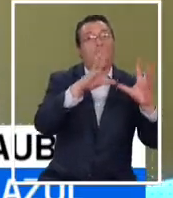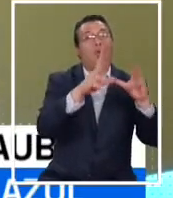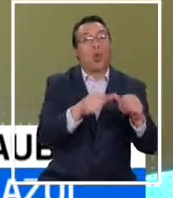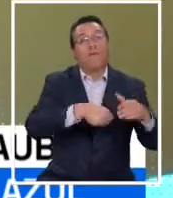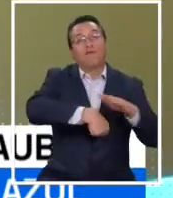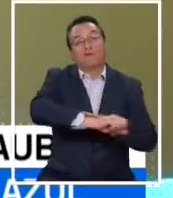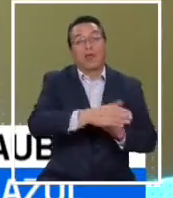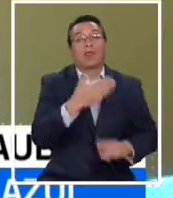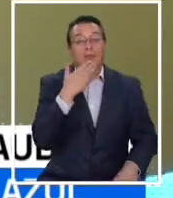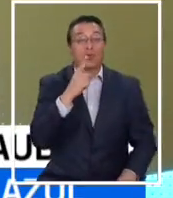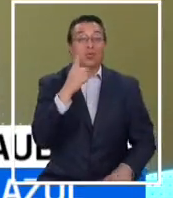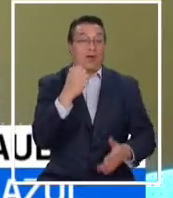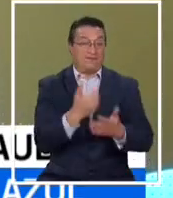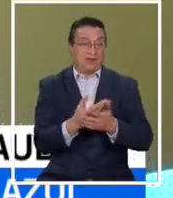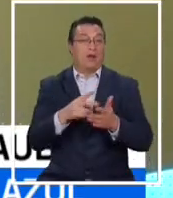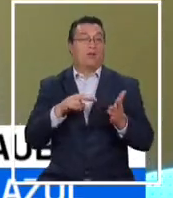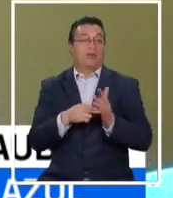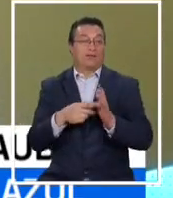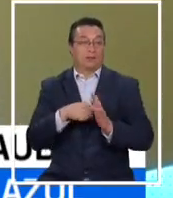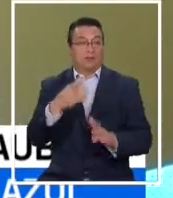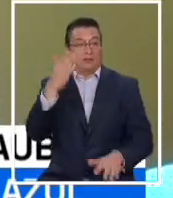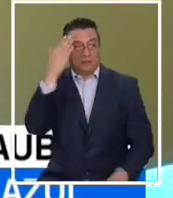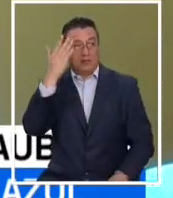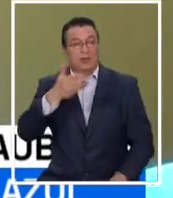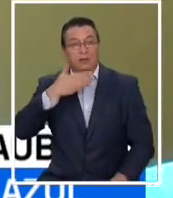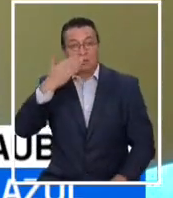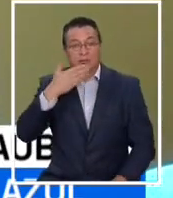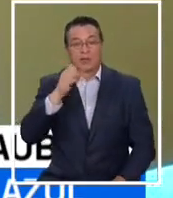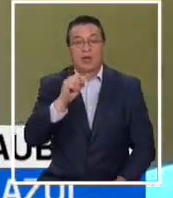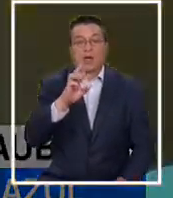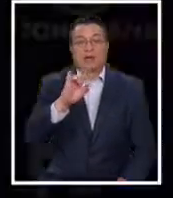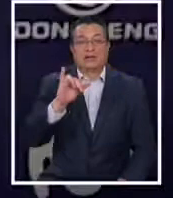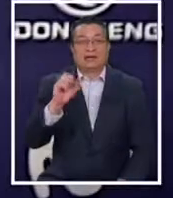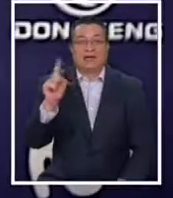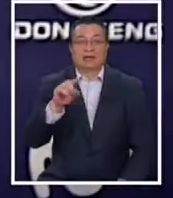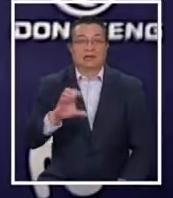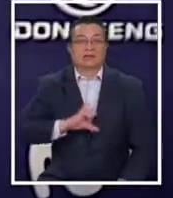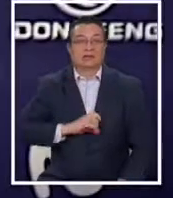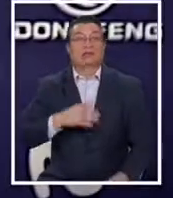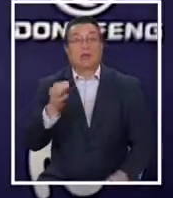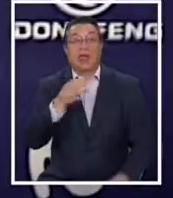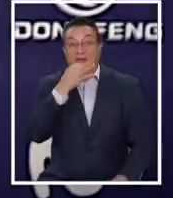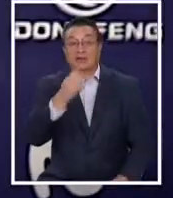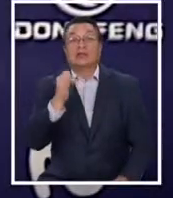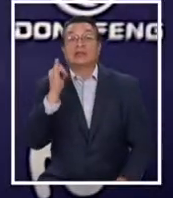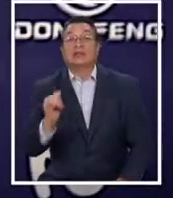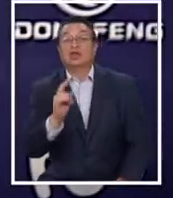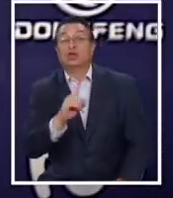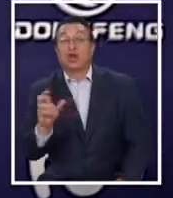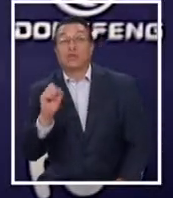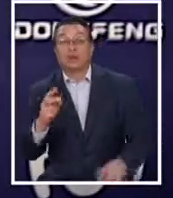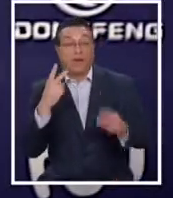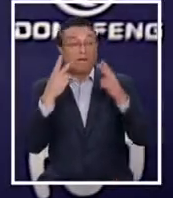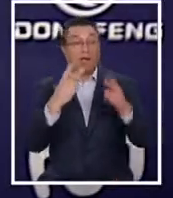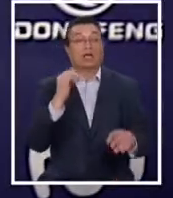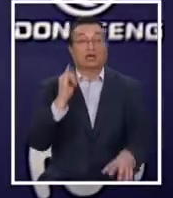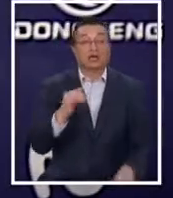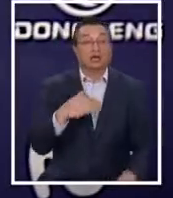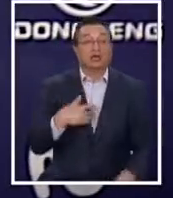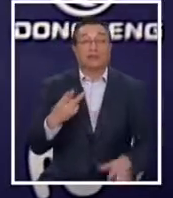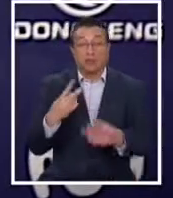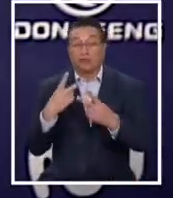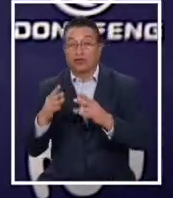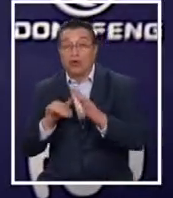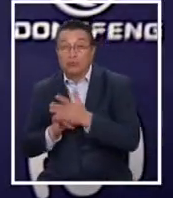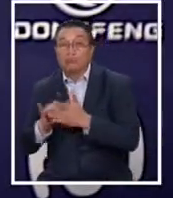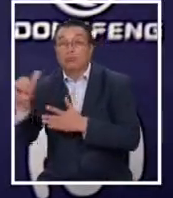Tuvimos una vez un problema, ¿tú te vas a acordar unas declaraciones de área del entrenador? Fue decir, sí, no, podés viajar, si puedo viajar, voy a ir